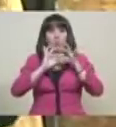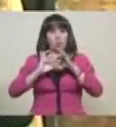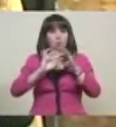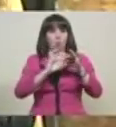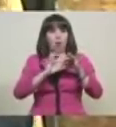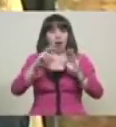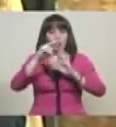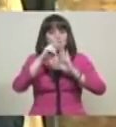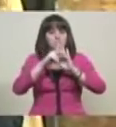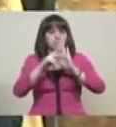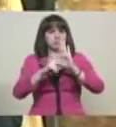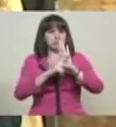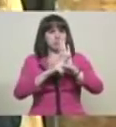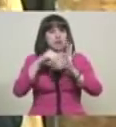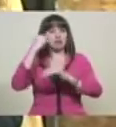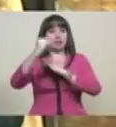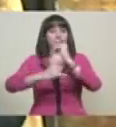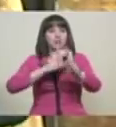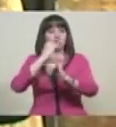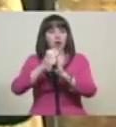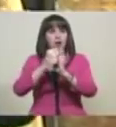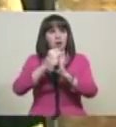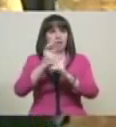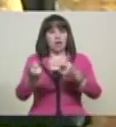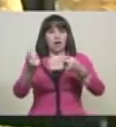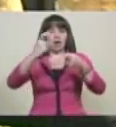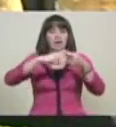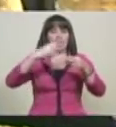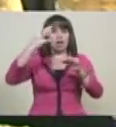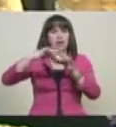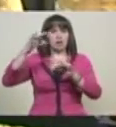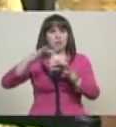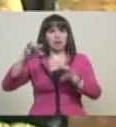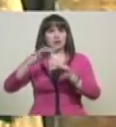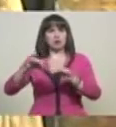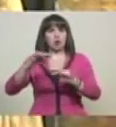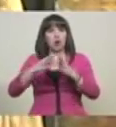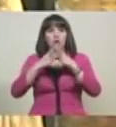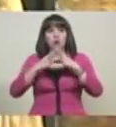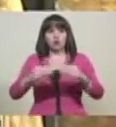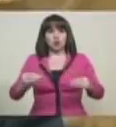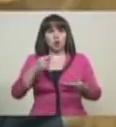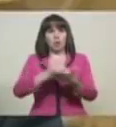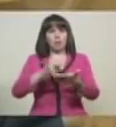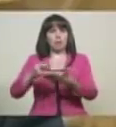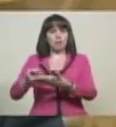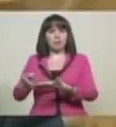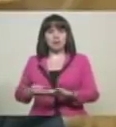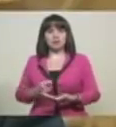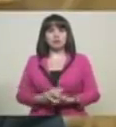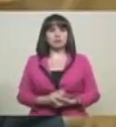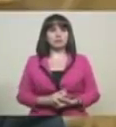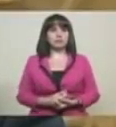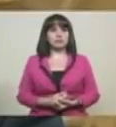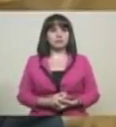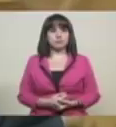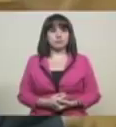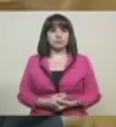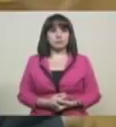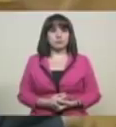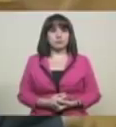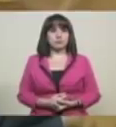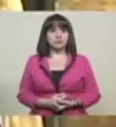internacionales y el anclaje en el Petro de todos los precios. Pero así como